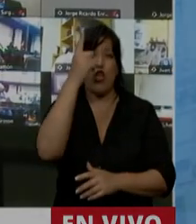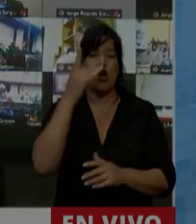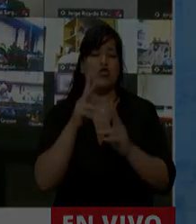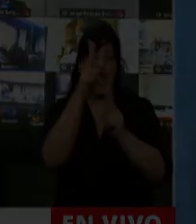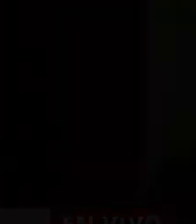diputada. diputada.